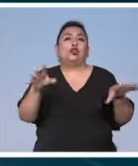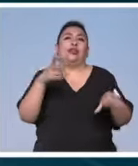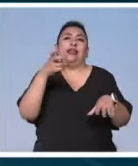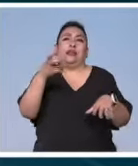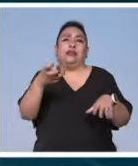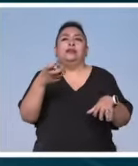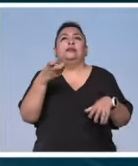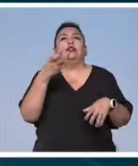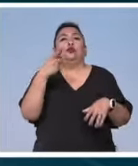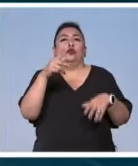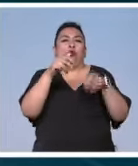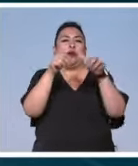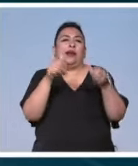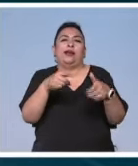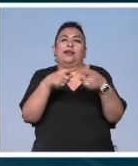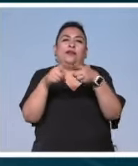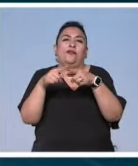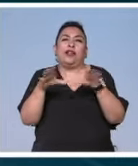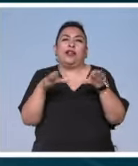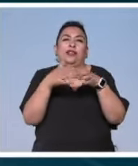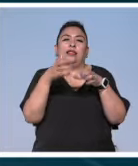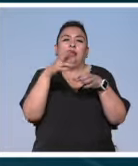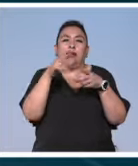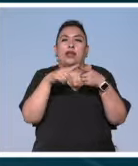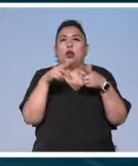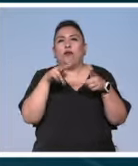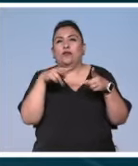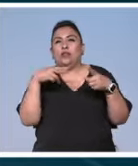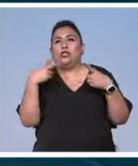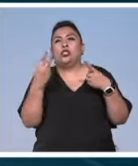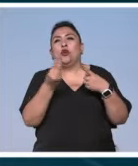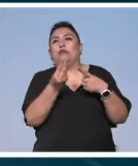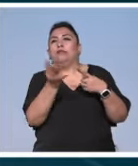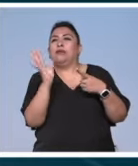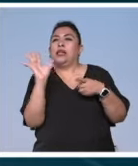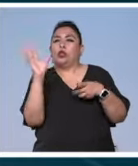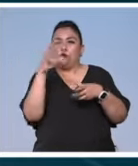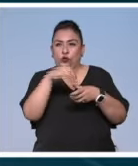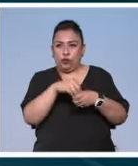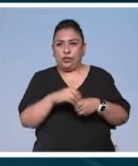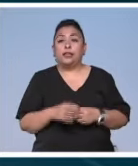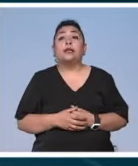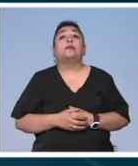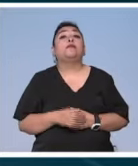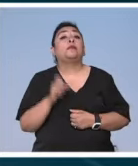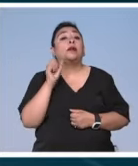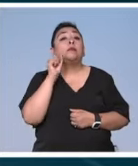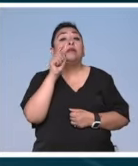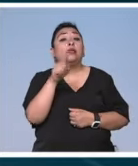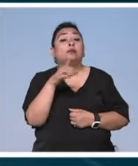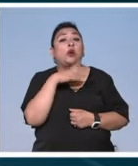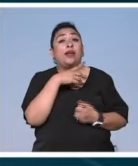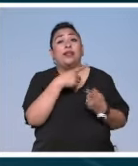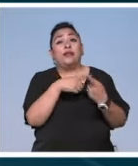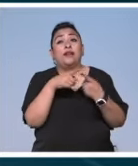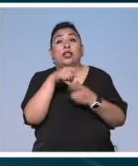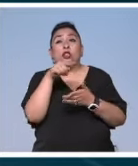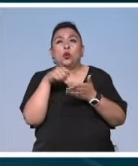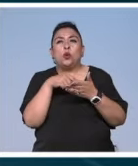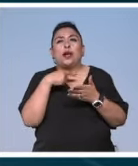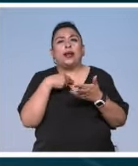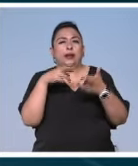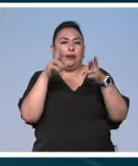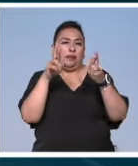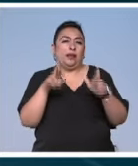esta disciplina artística en diversos géneros desde una perspectiva plural e incluyente, además de generar diversos espacios de